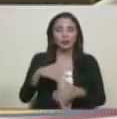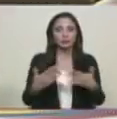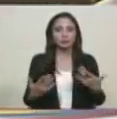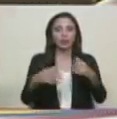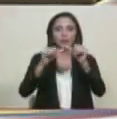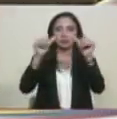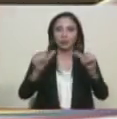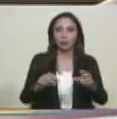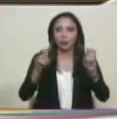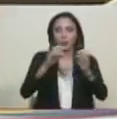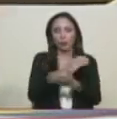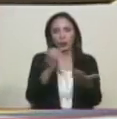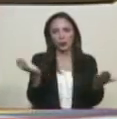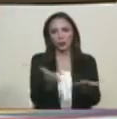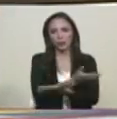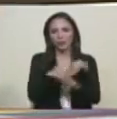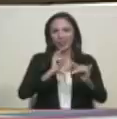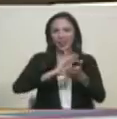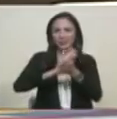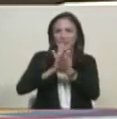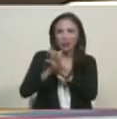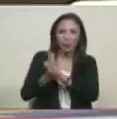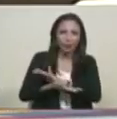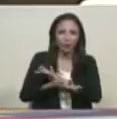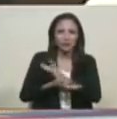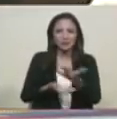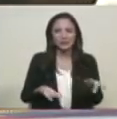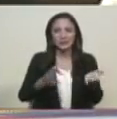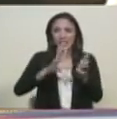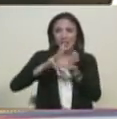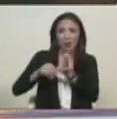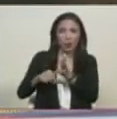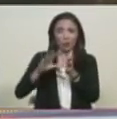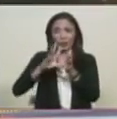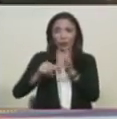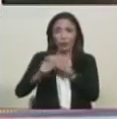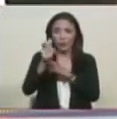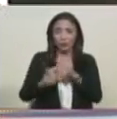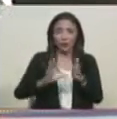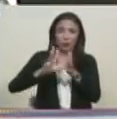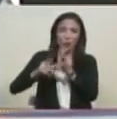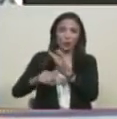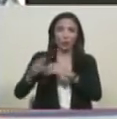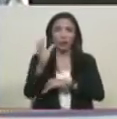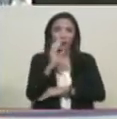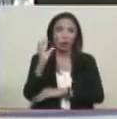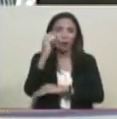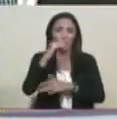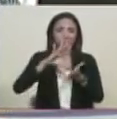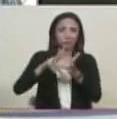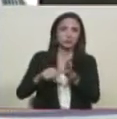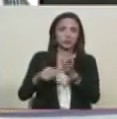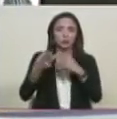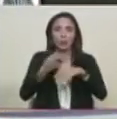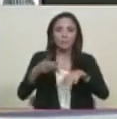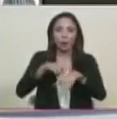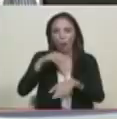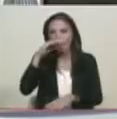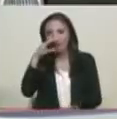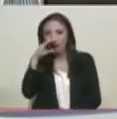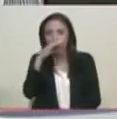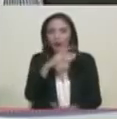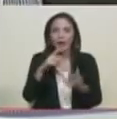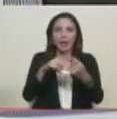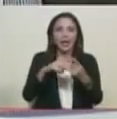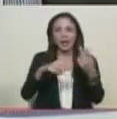para sacarnos de encima las lacras colombianas de las mafias. Las lacras de las mafias colombianas de